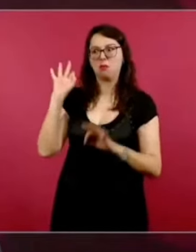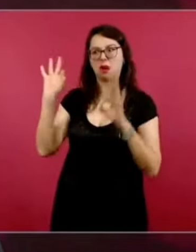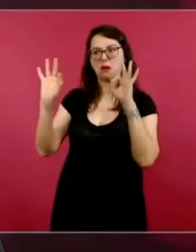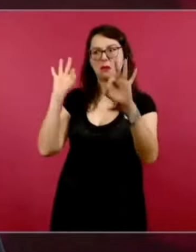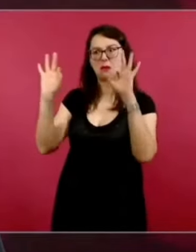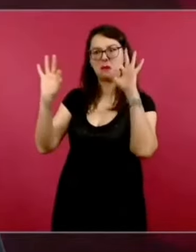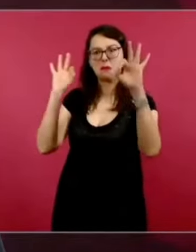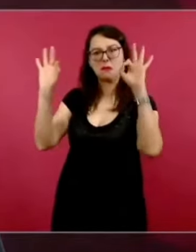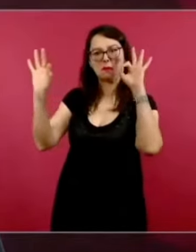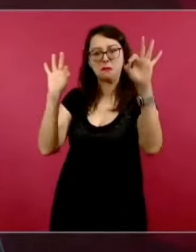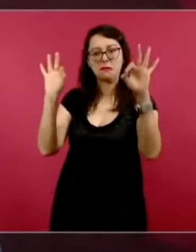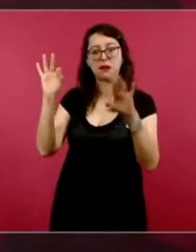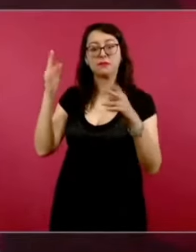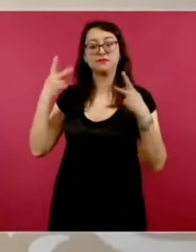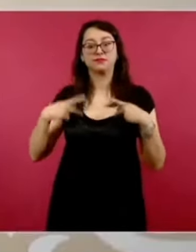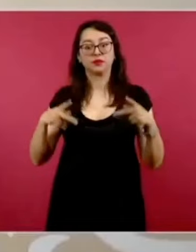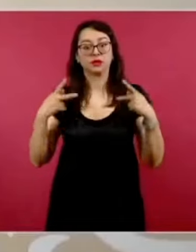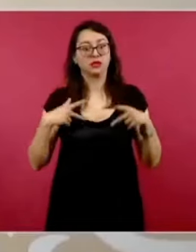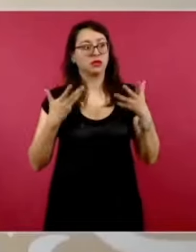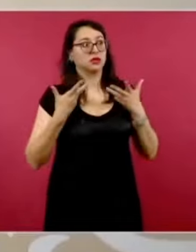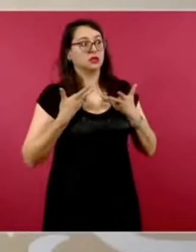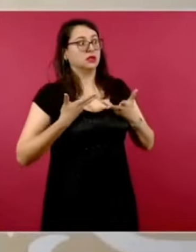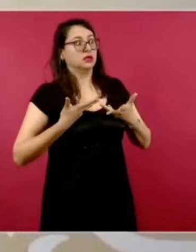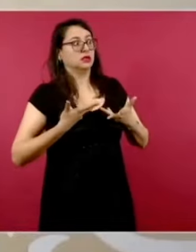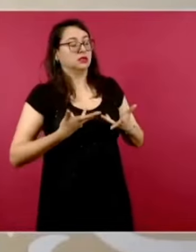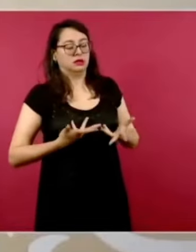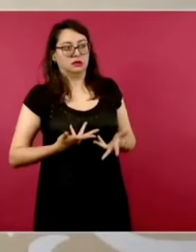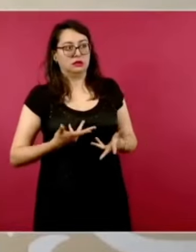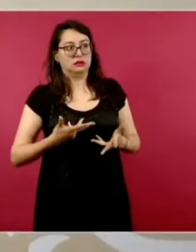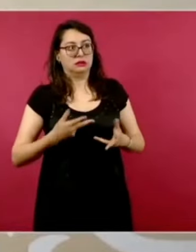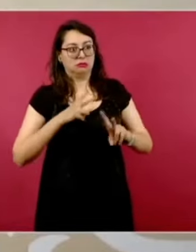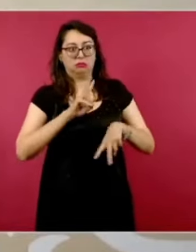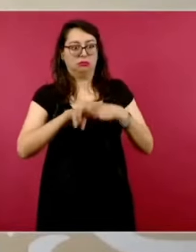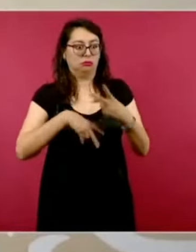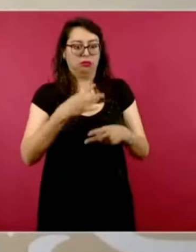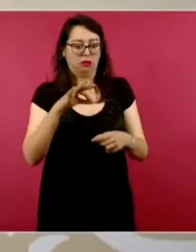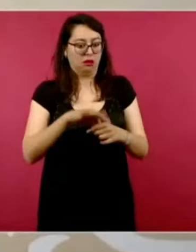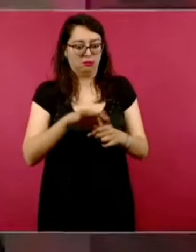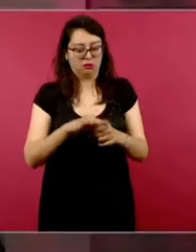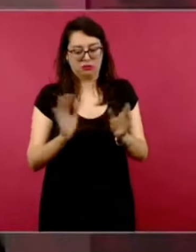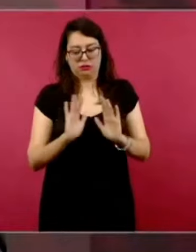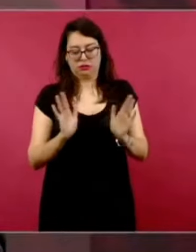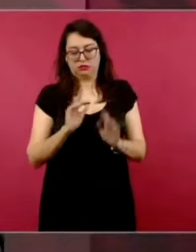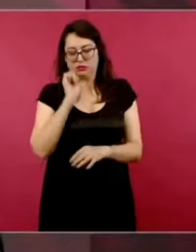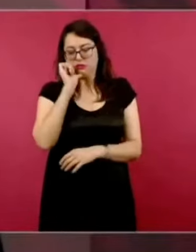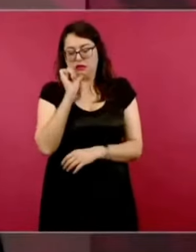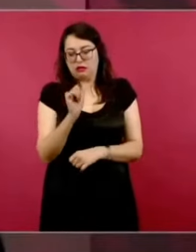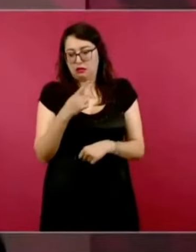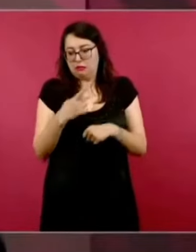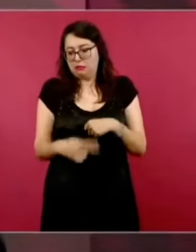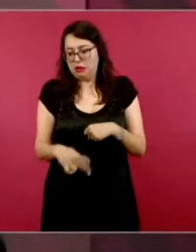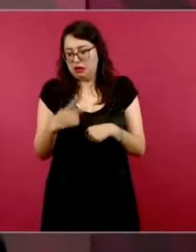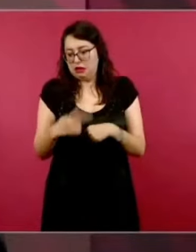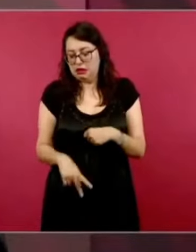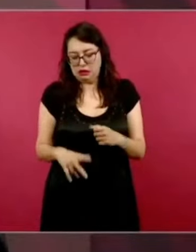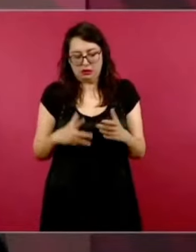que recomiendan eso, hablamos del miedo.